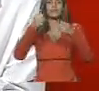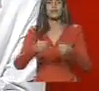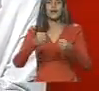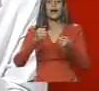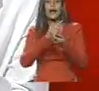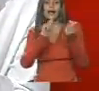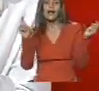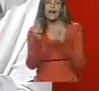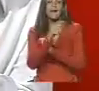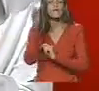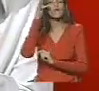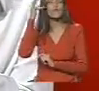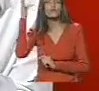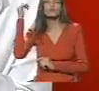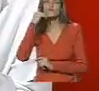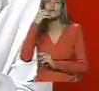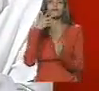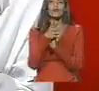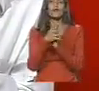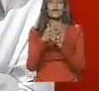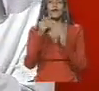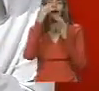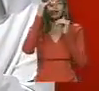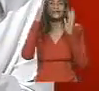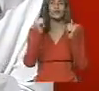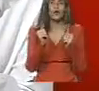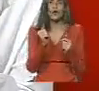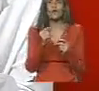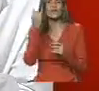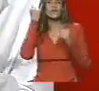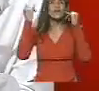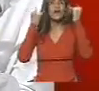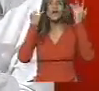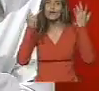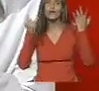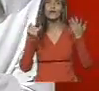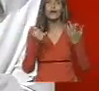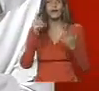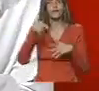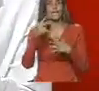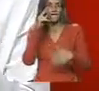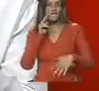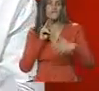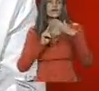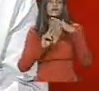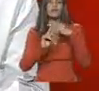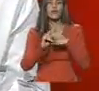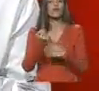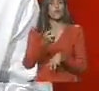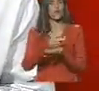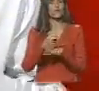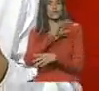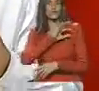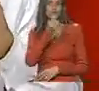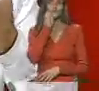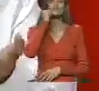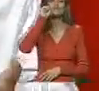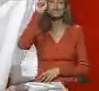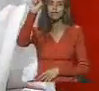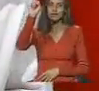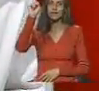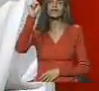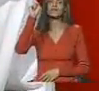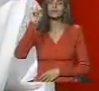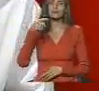de filosofía del tratamiento, de la ideología y de la visión en que un gobierno socialista o que va